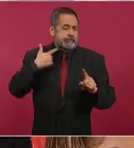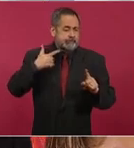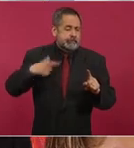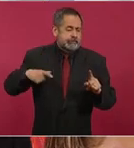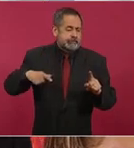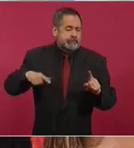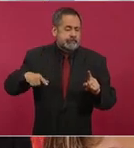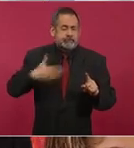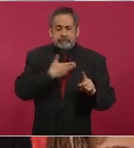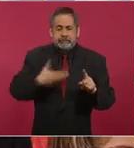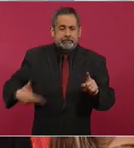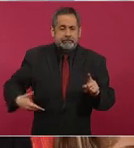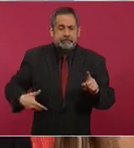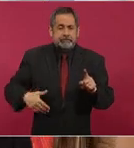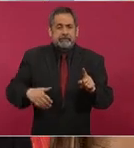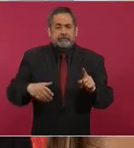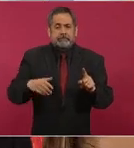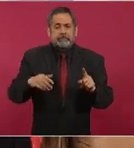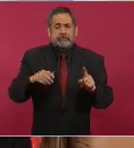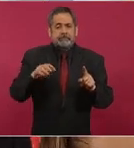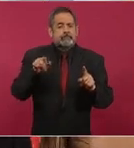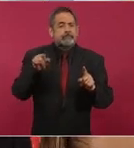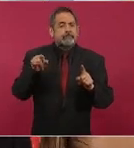michoacano